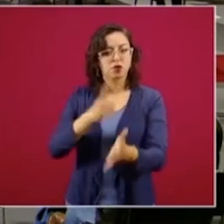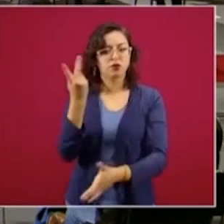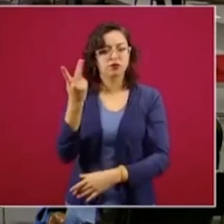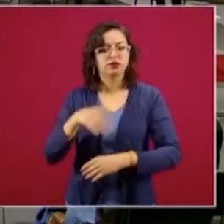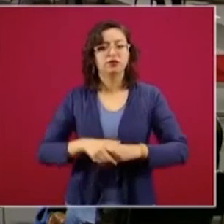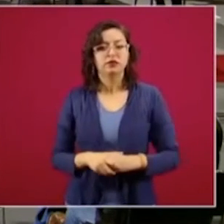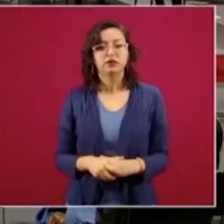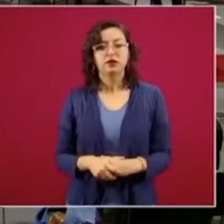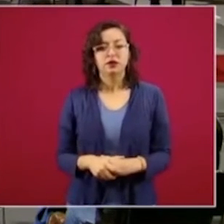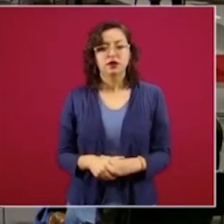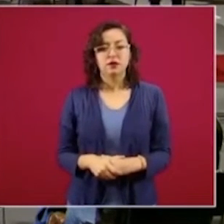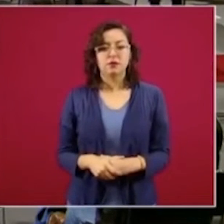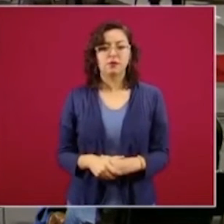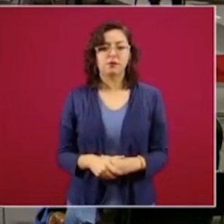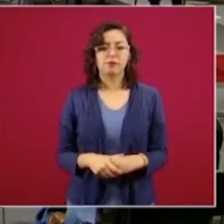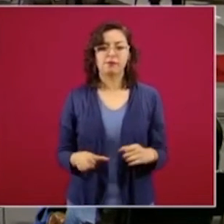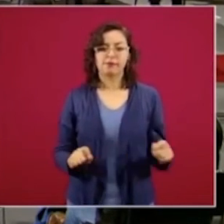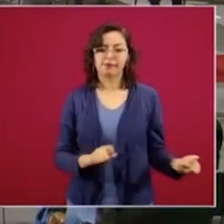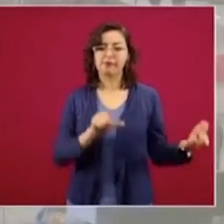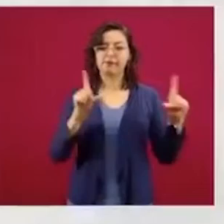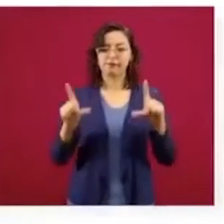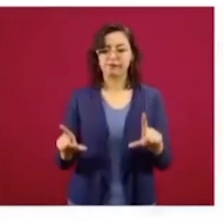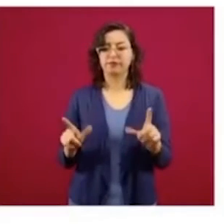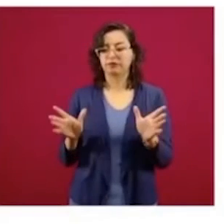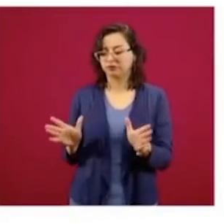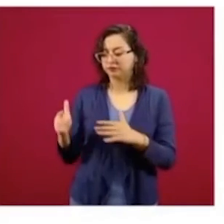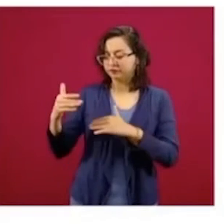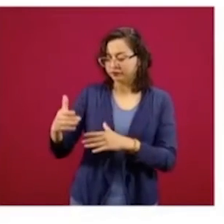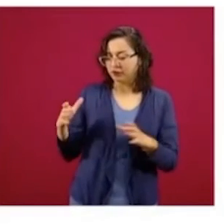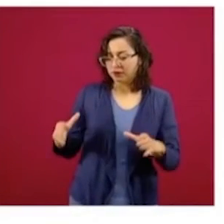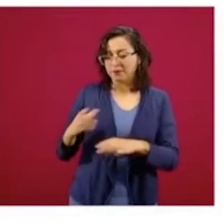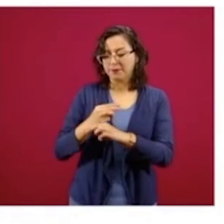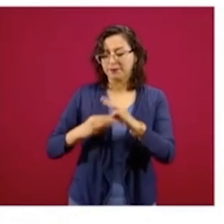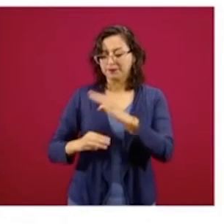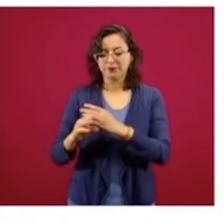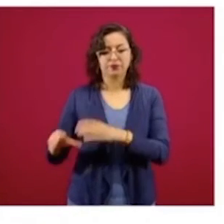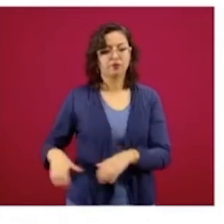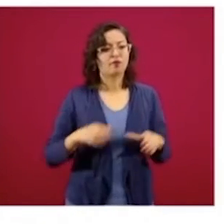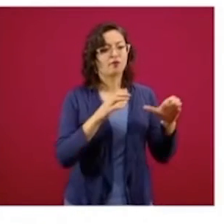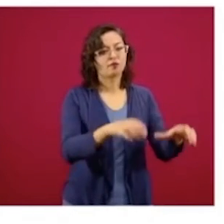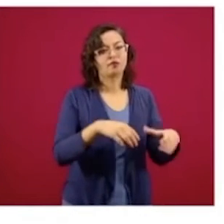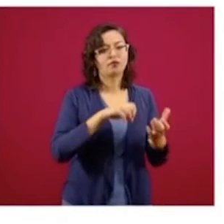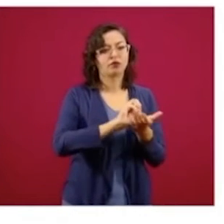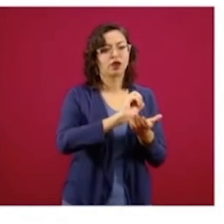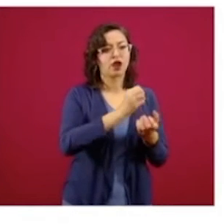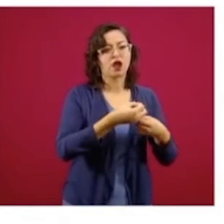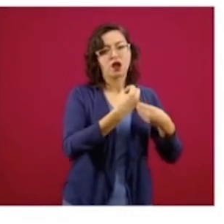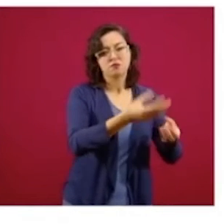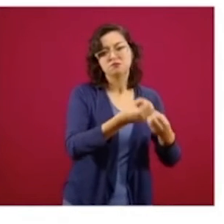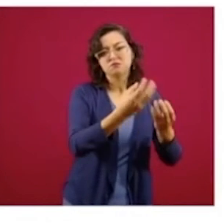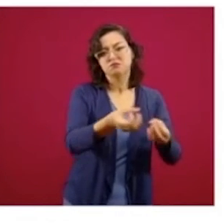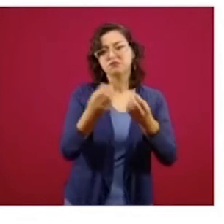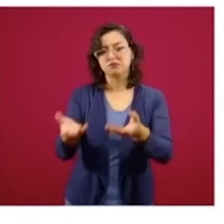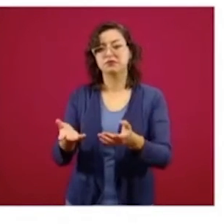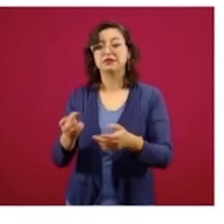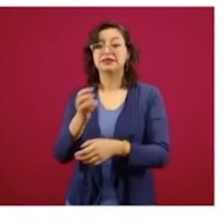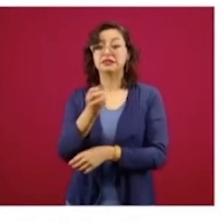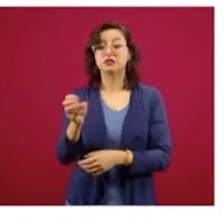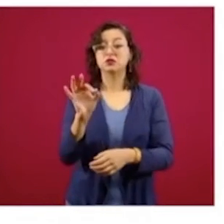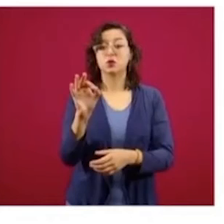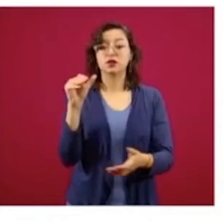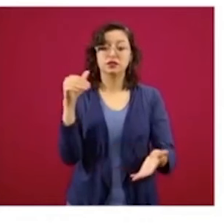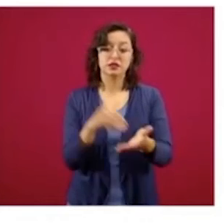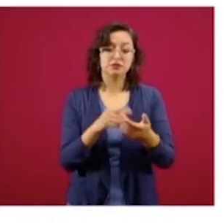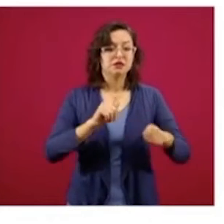Hemos hecho ya distribución de kits, estamos preparados para hacer una distribución de 340 mil kits realmente